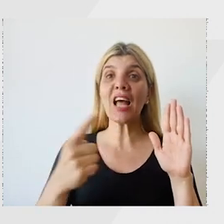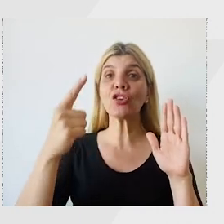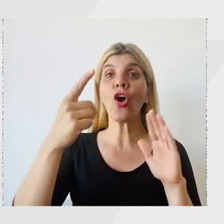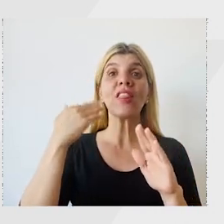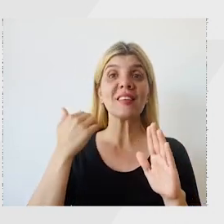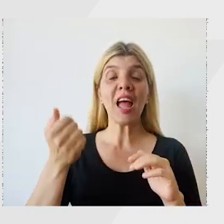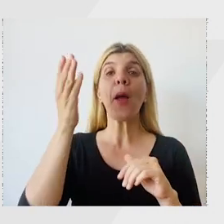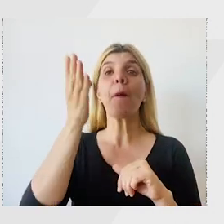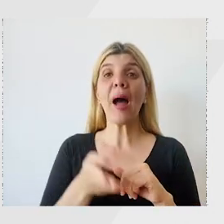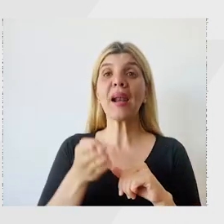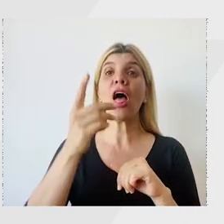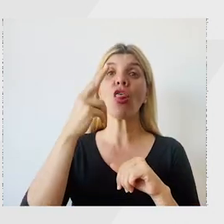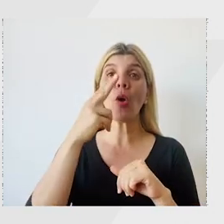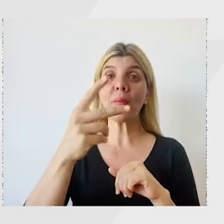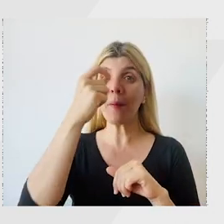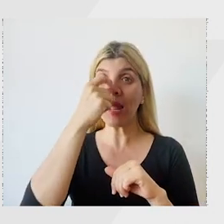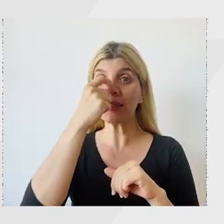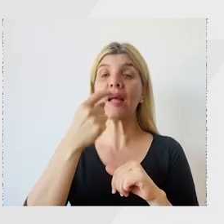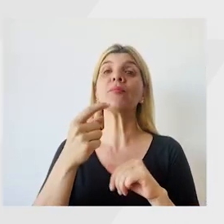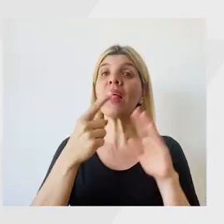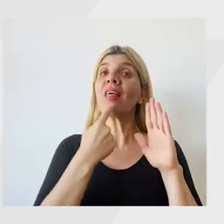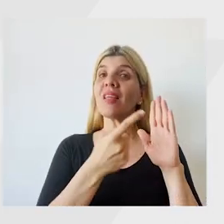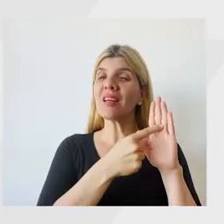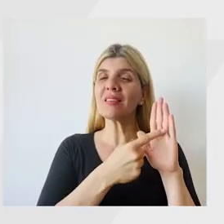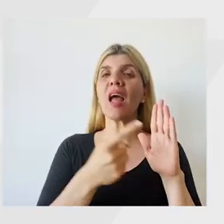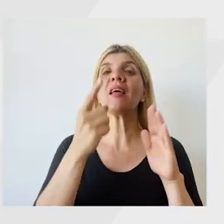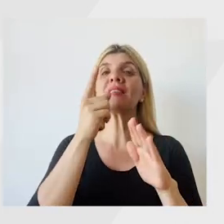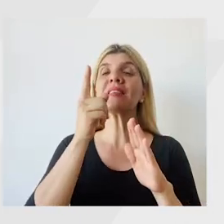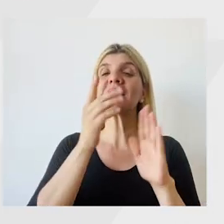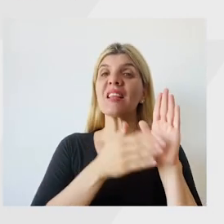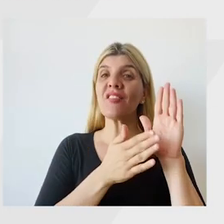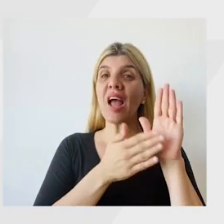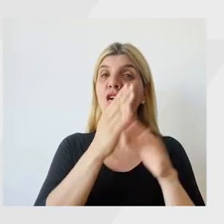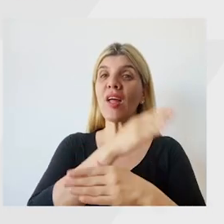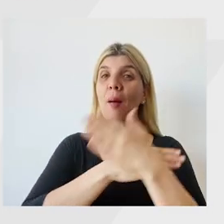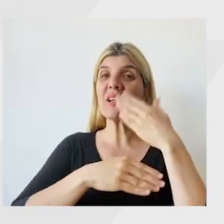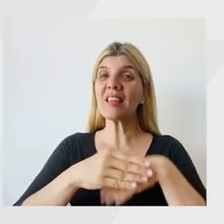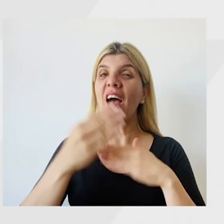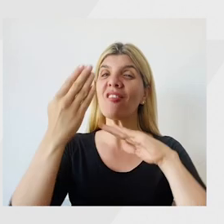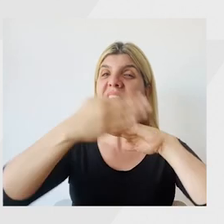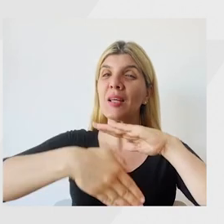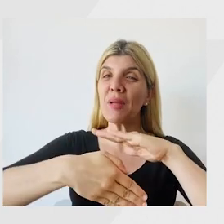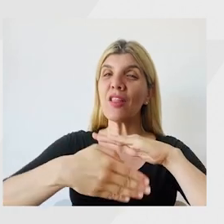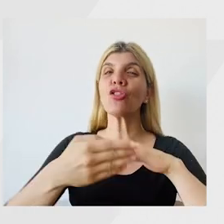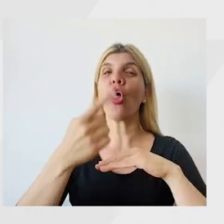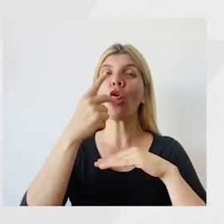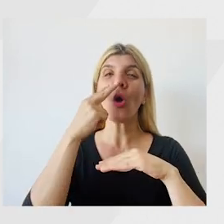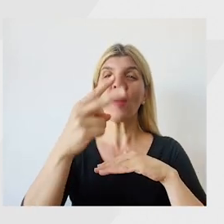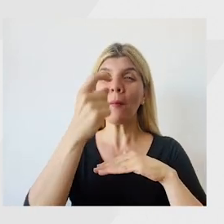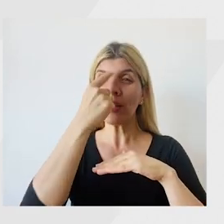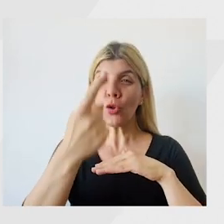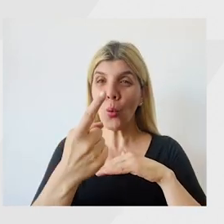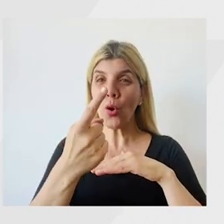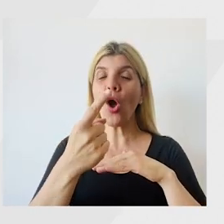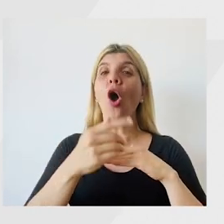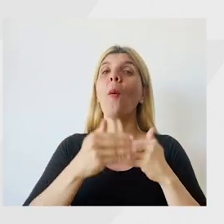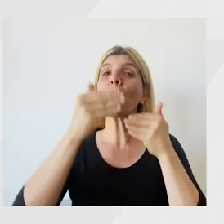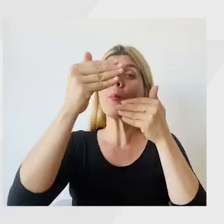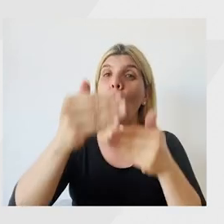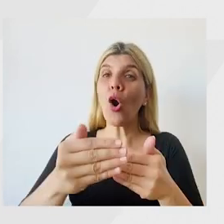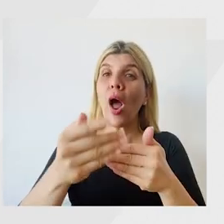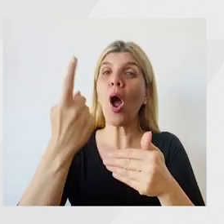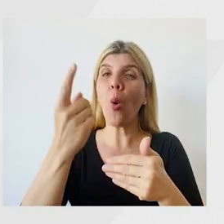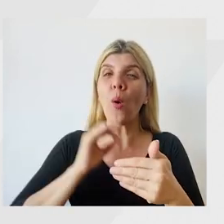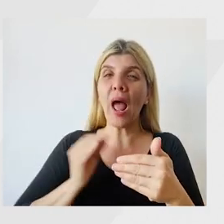Resolución 1116-2020 establece que para los certificados de discapacidad que venzan en el año 2021, se